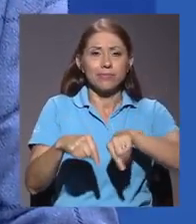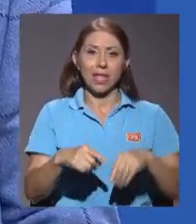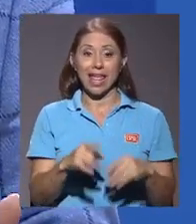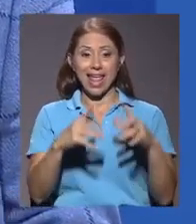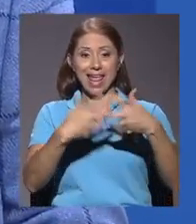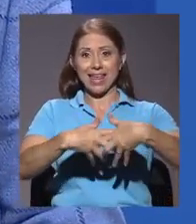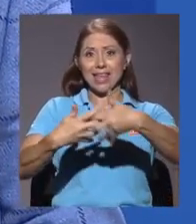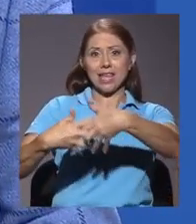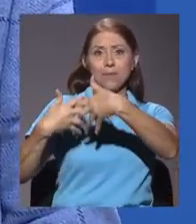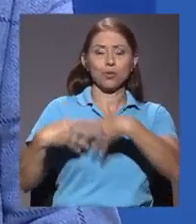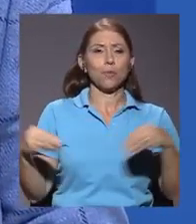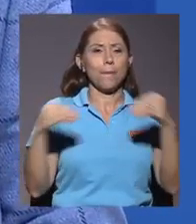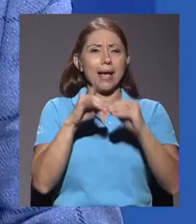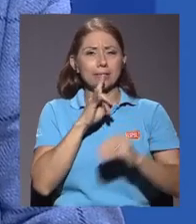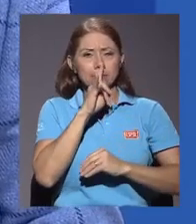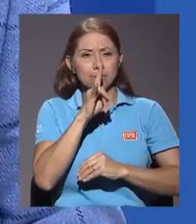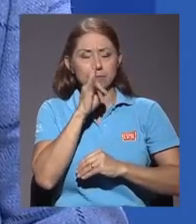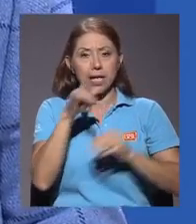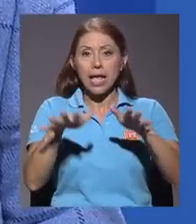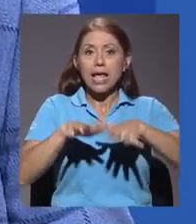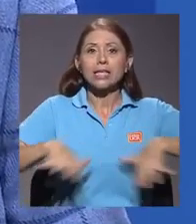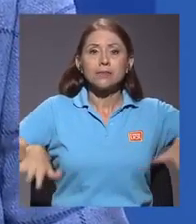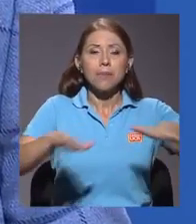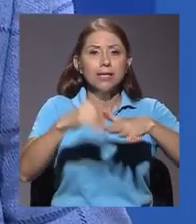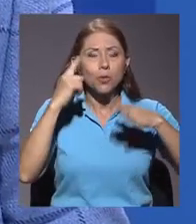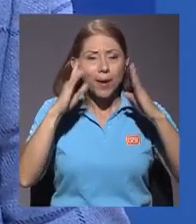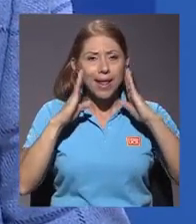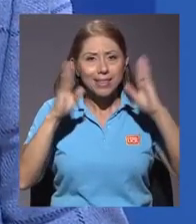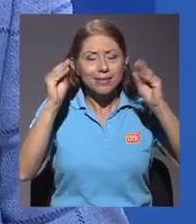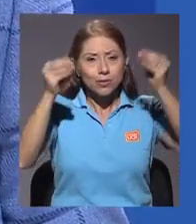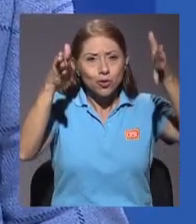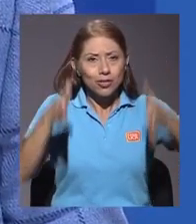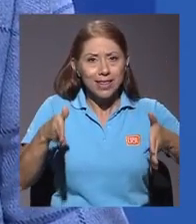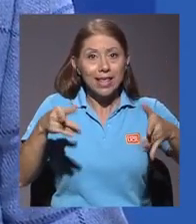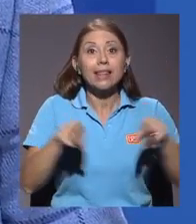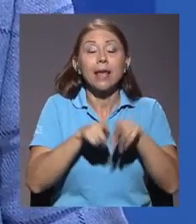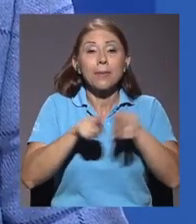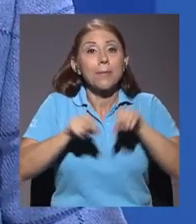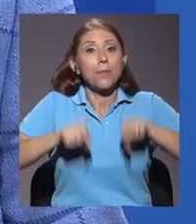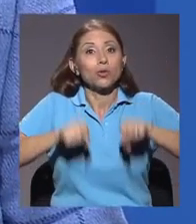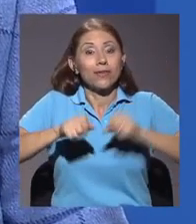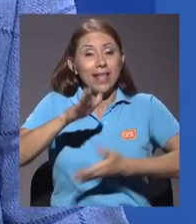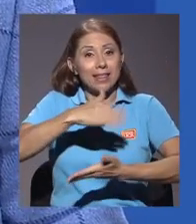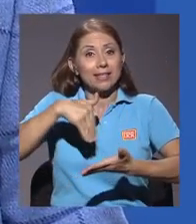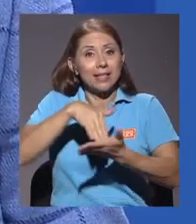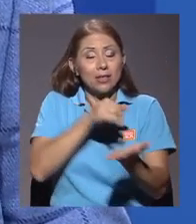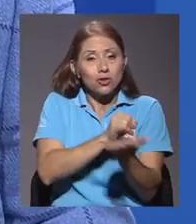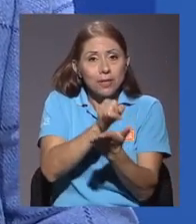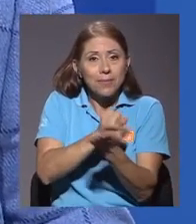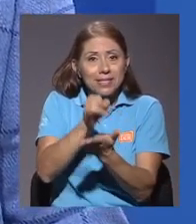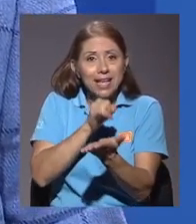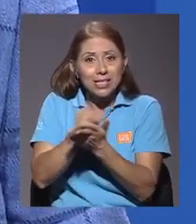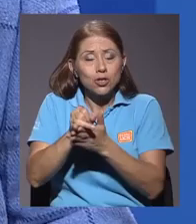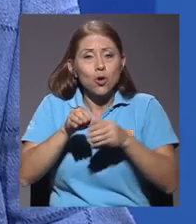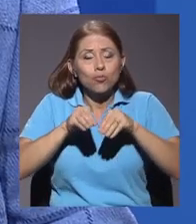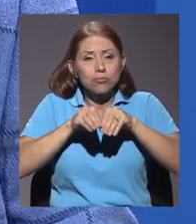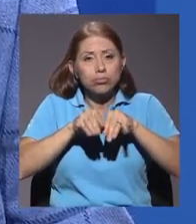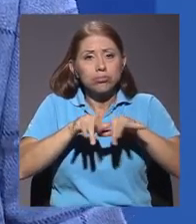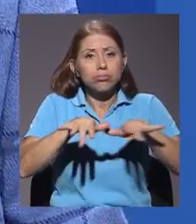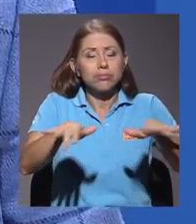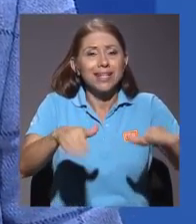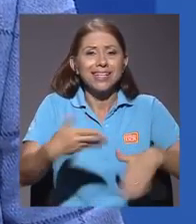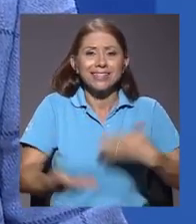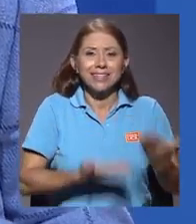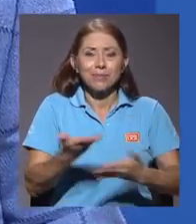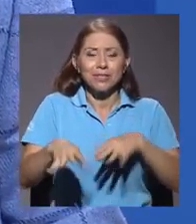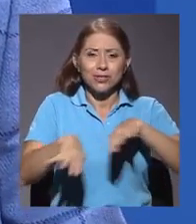espacio para atención docente y la posibilidad de expandir la labor de los centros de investigación y los servicios de